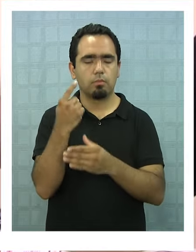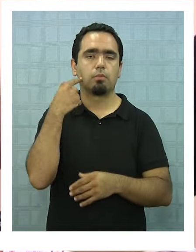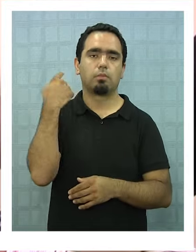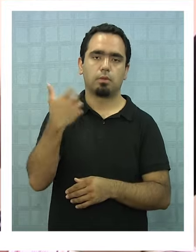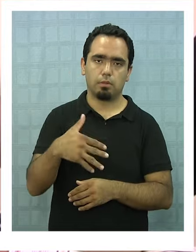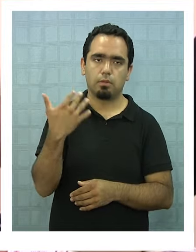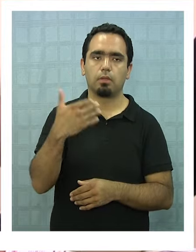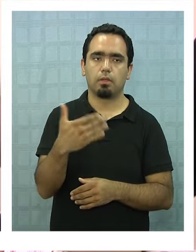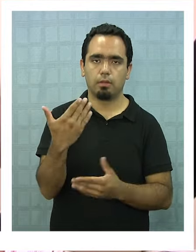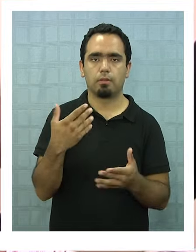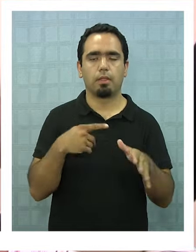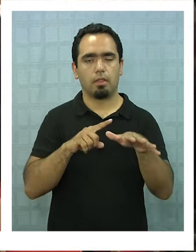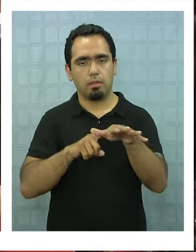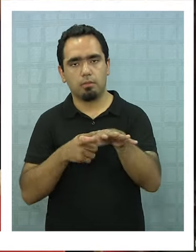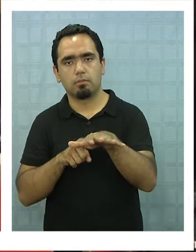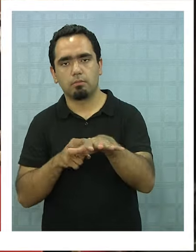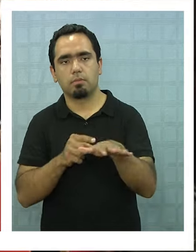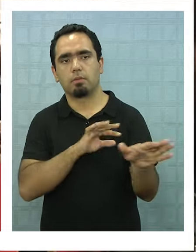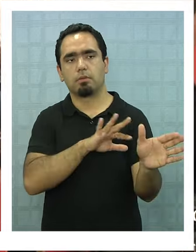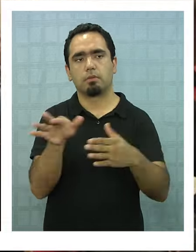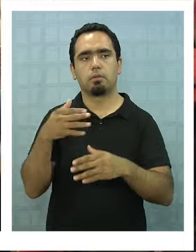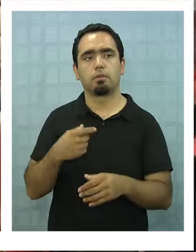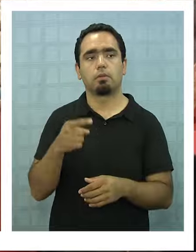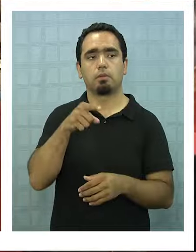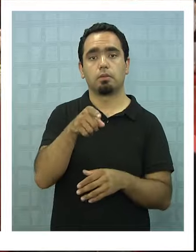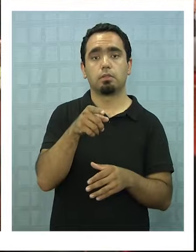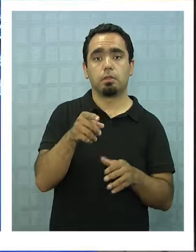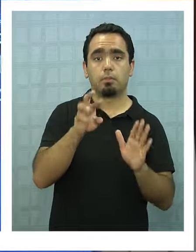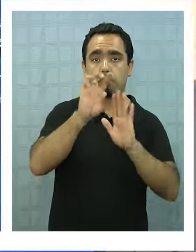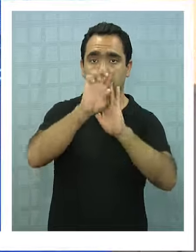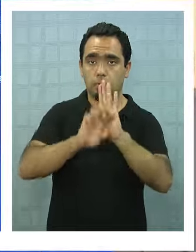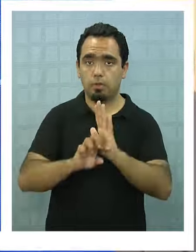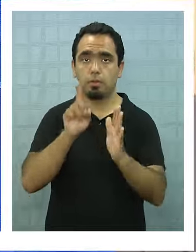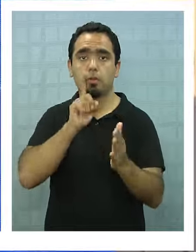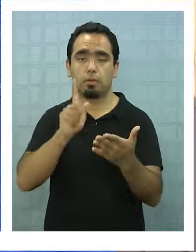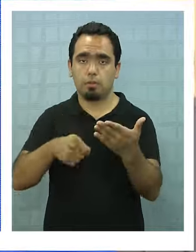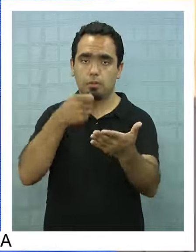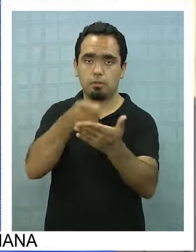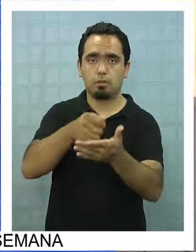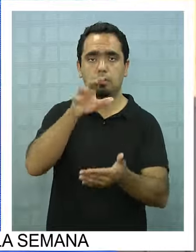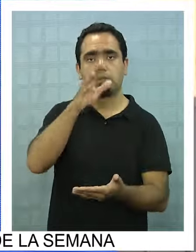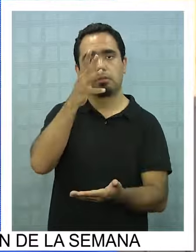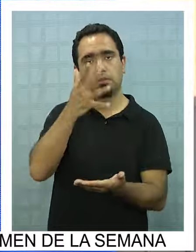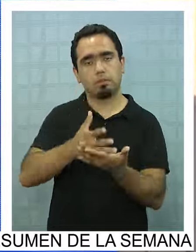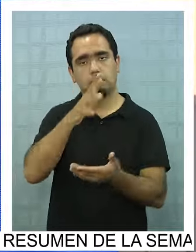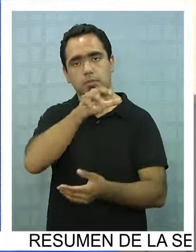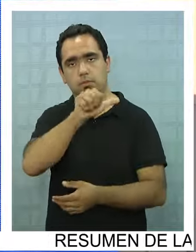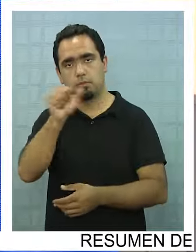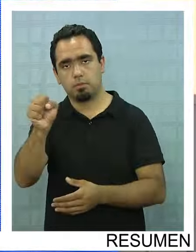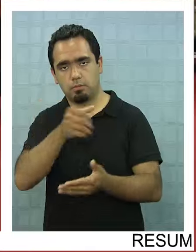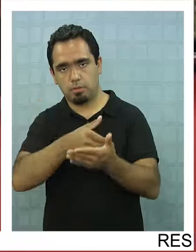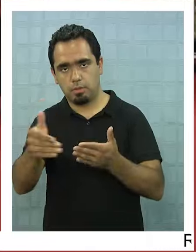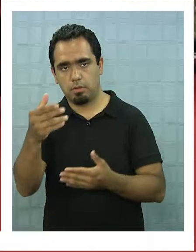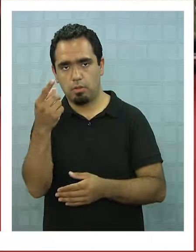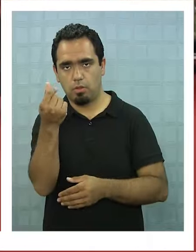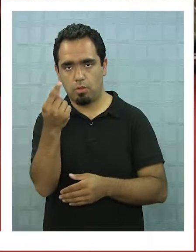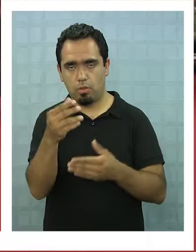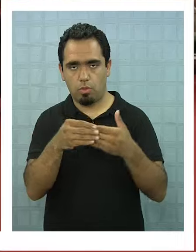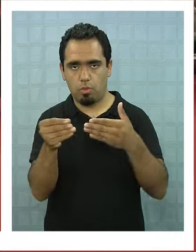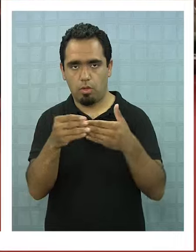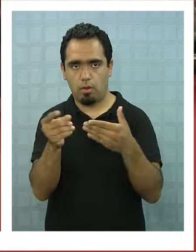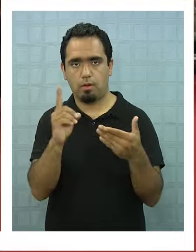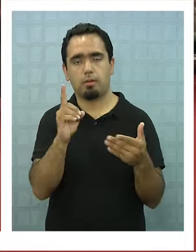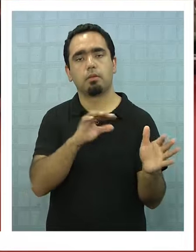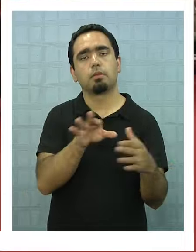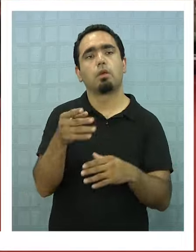el proyecto desde el punto de vista técnico. El proyecto quebrada blanca fase 2 tiene una inversión de 5.600 millones de dólares,